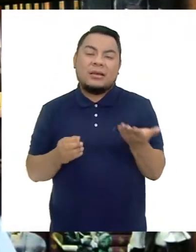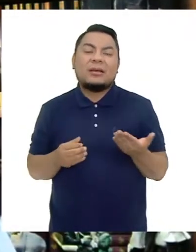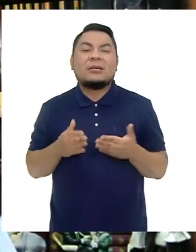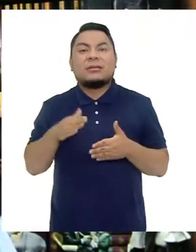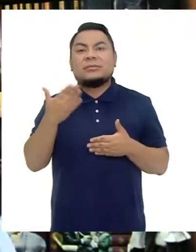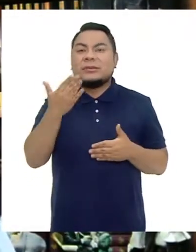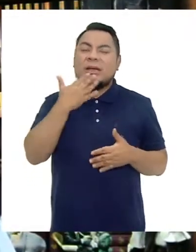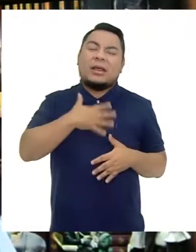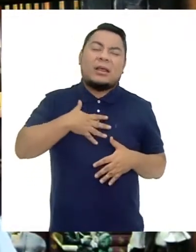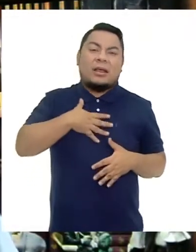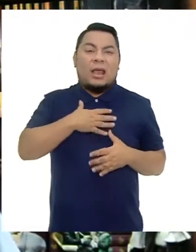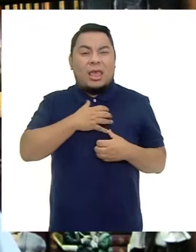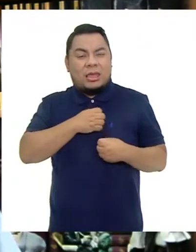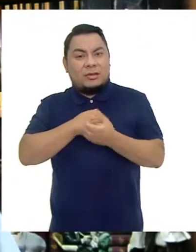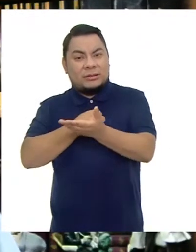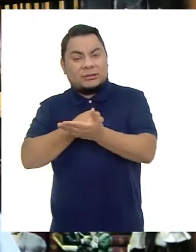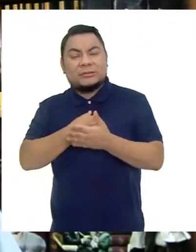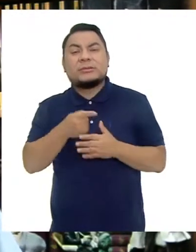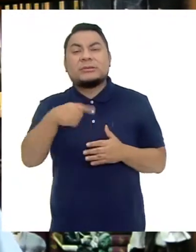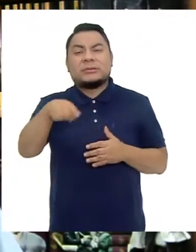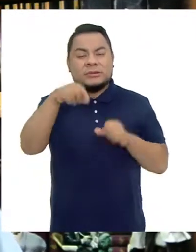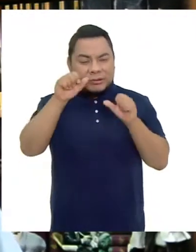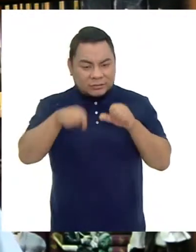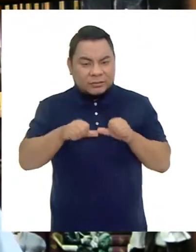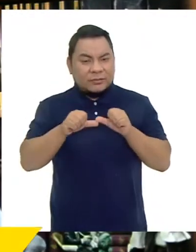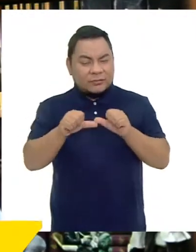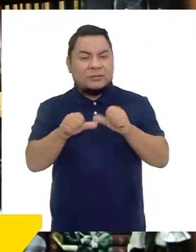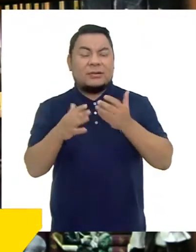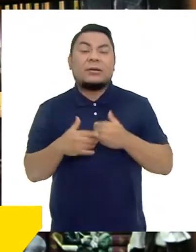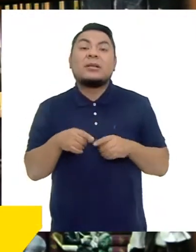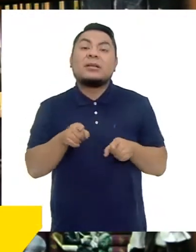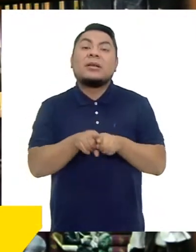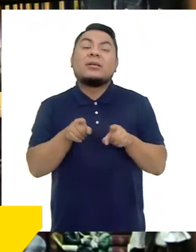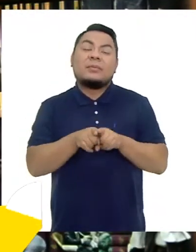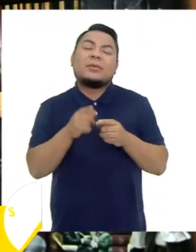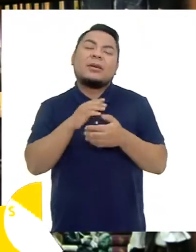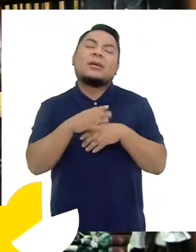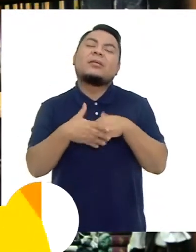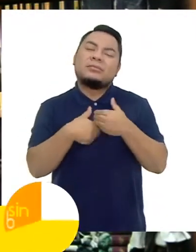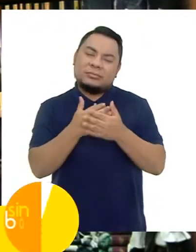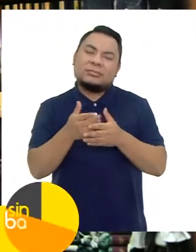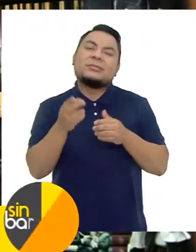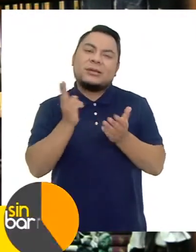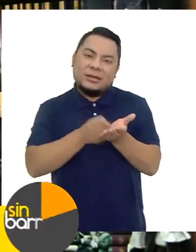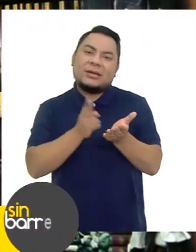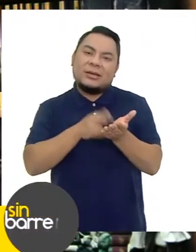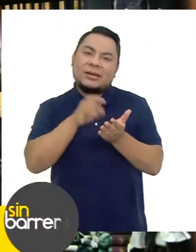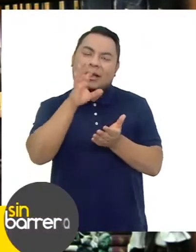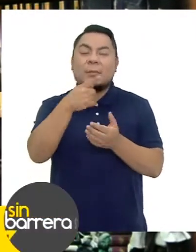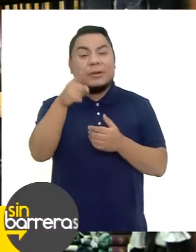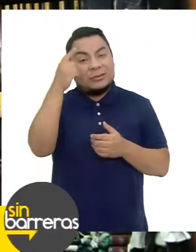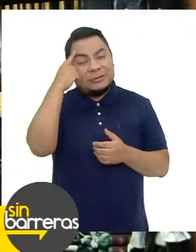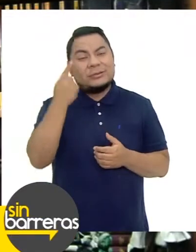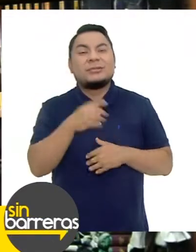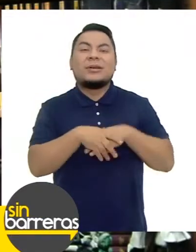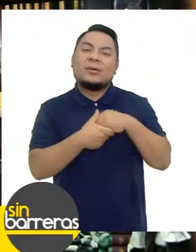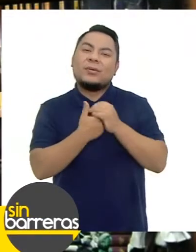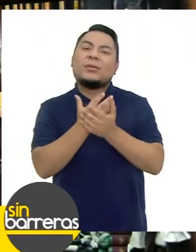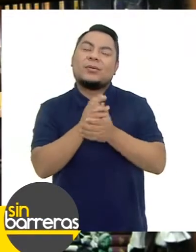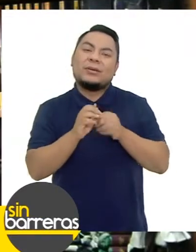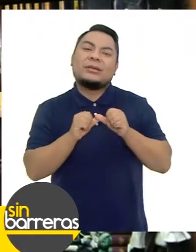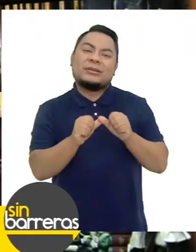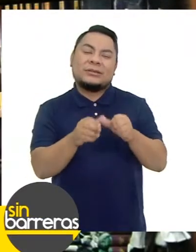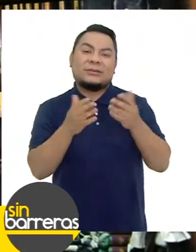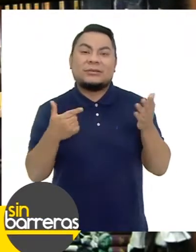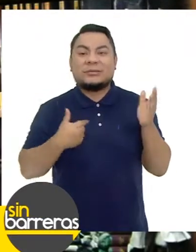Va a pasar un mal momento Entonces mantengamos eso Y las reglas de higiene Que creo que nunca está de más repetirlas El lavado constante de